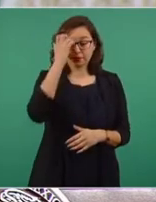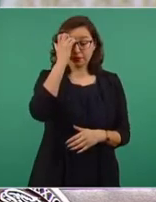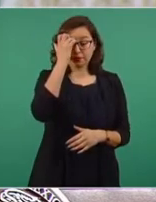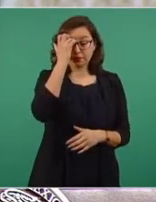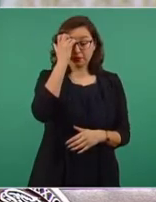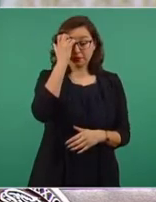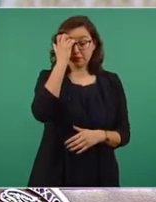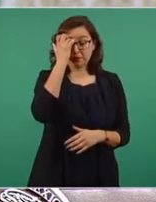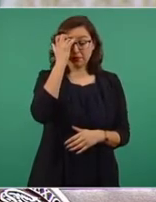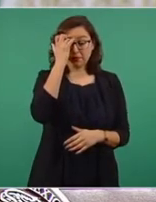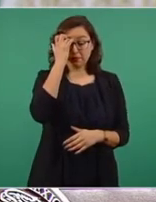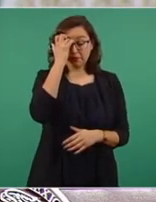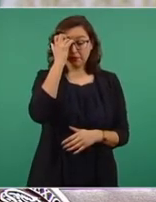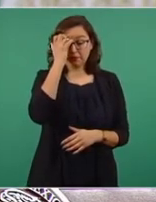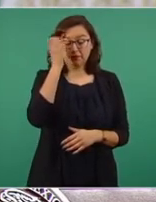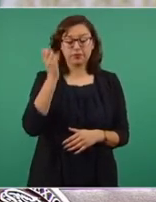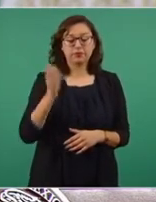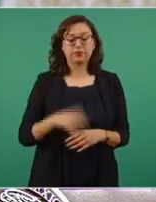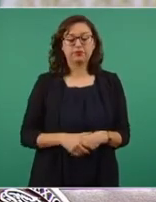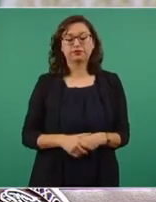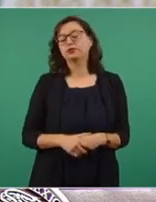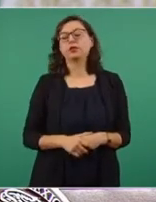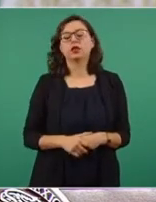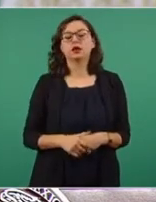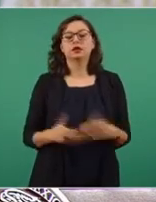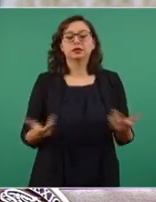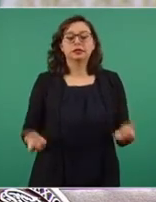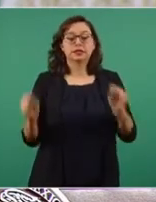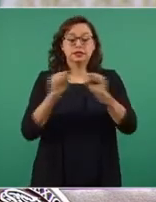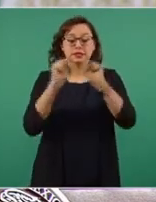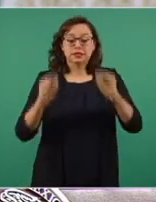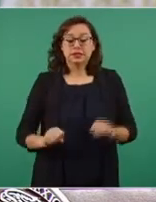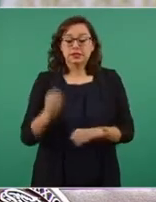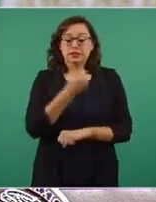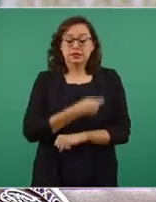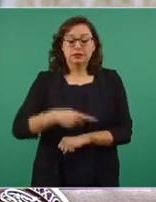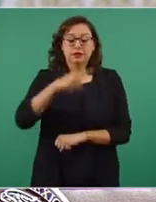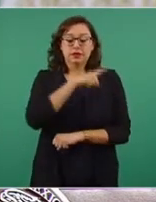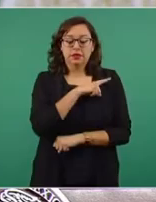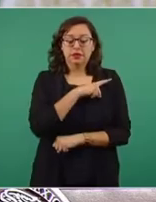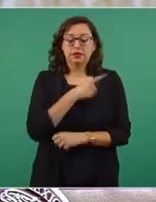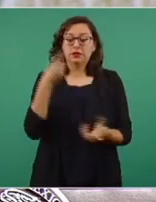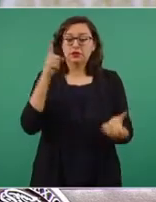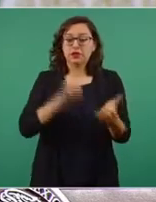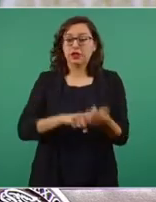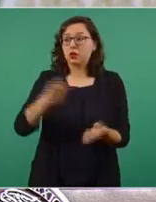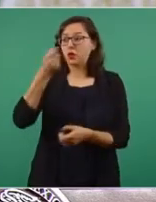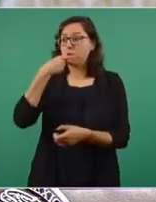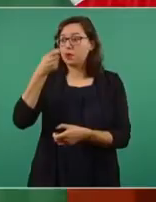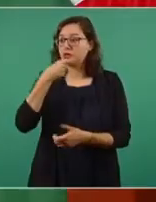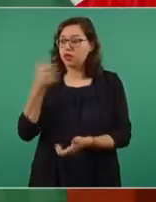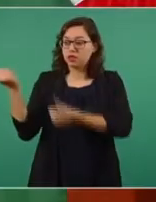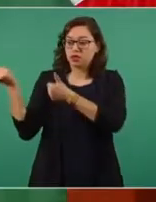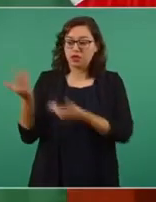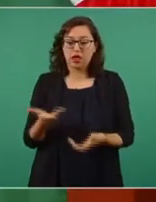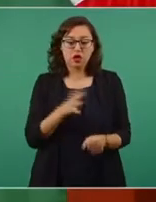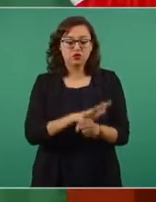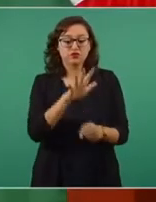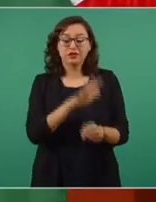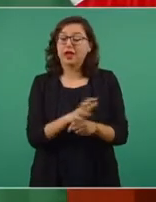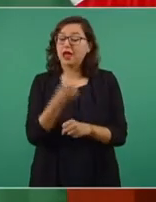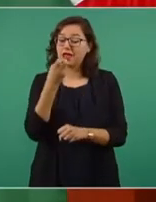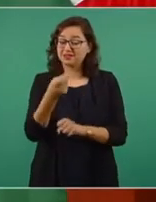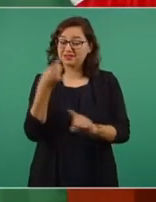abasto de medicamentos representa el mayor reto de cualquier sistema de salud en el mundo y más aún cuando